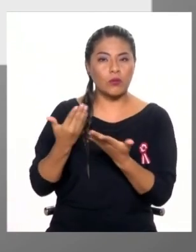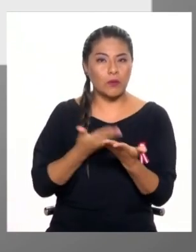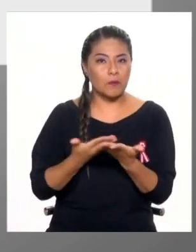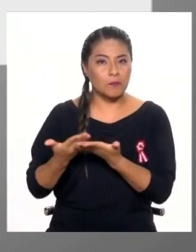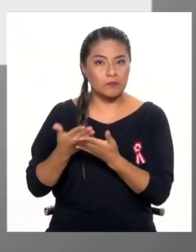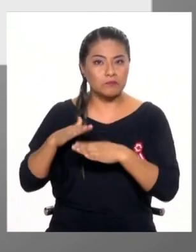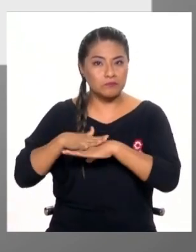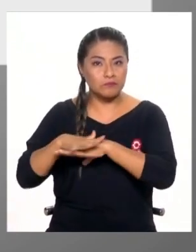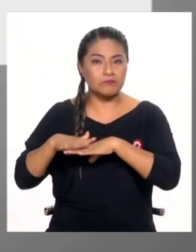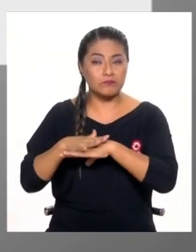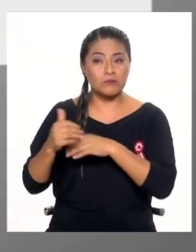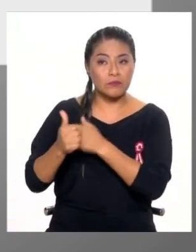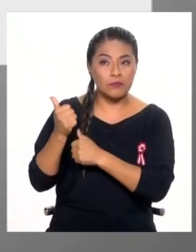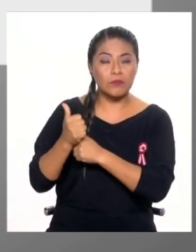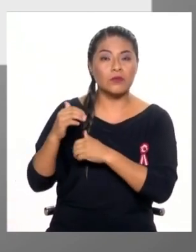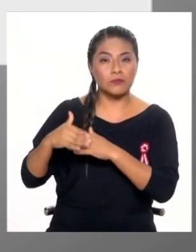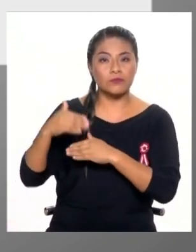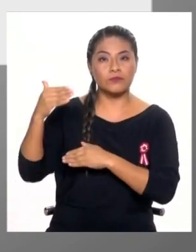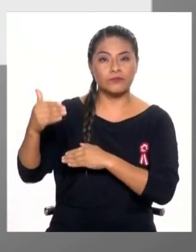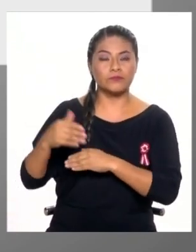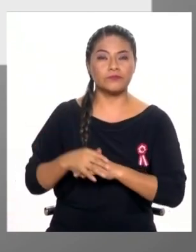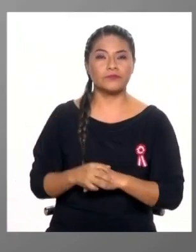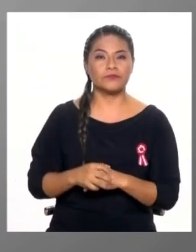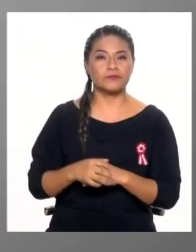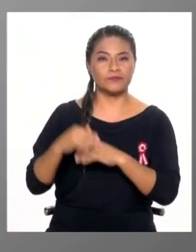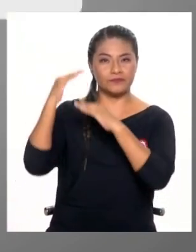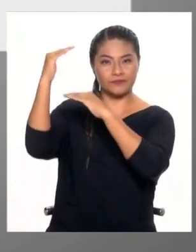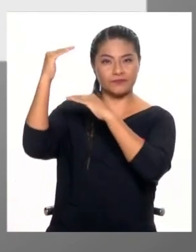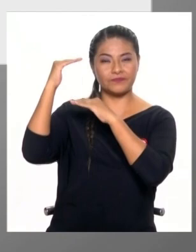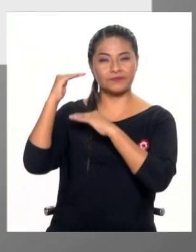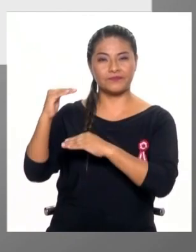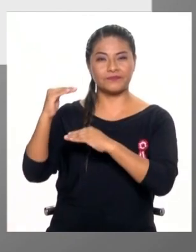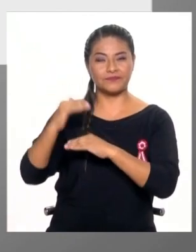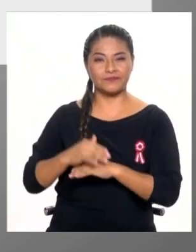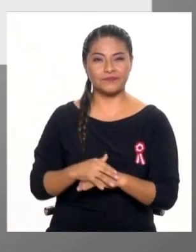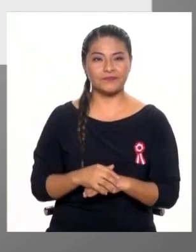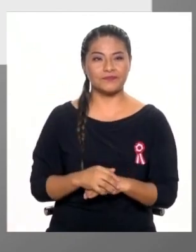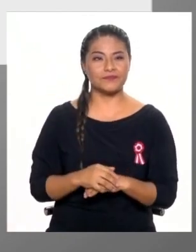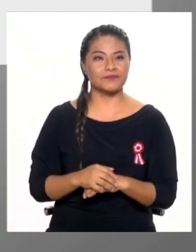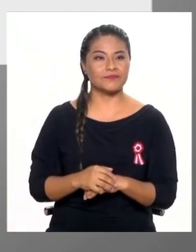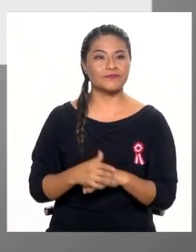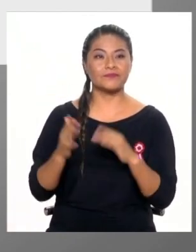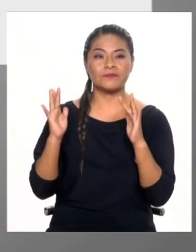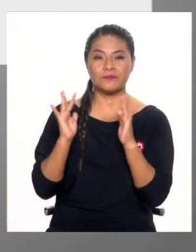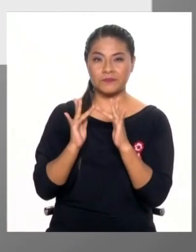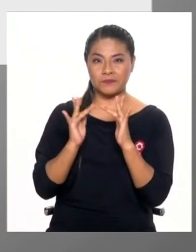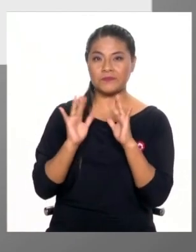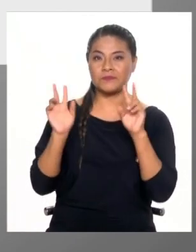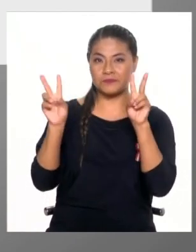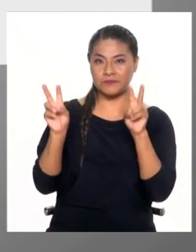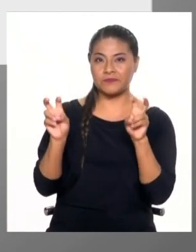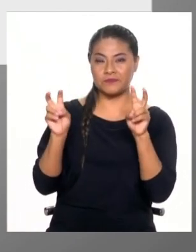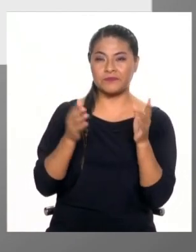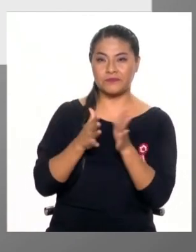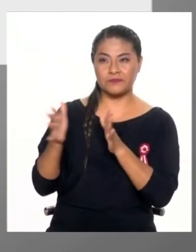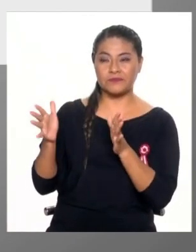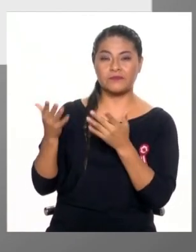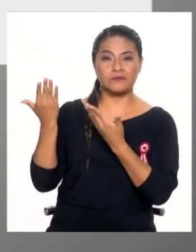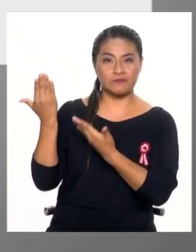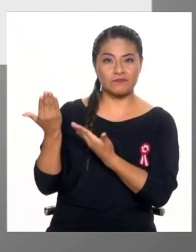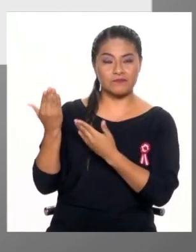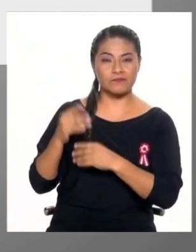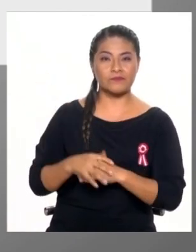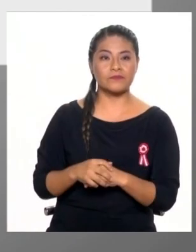generar. El siguiente titular, vamos a ver, con él está también vinculado a estos temas y es que como habíamos dicho